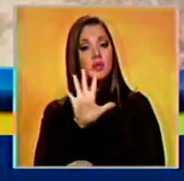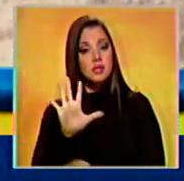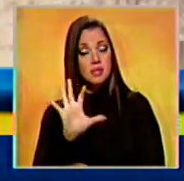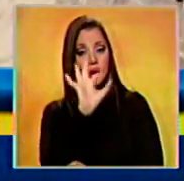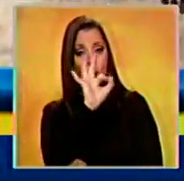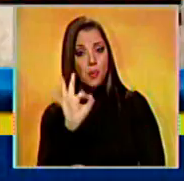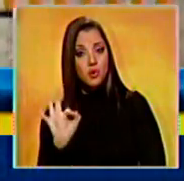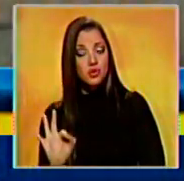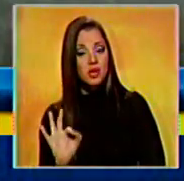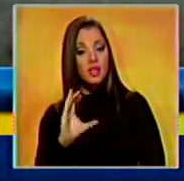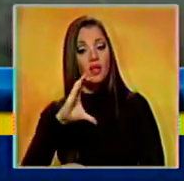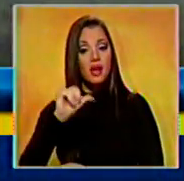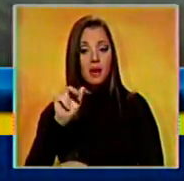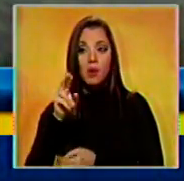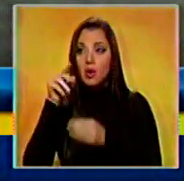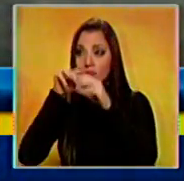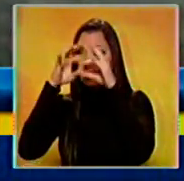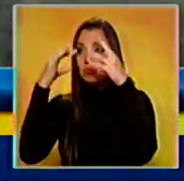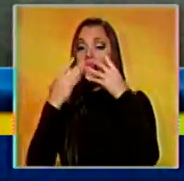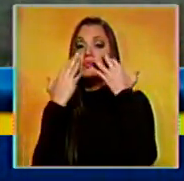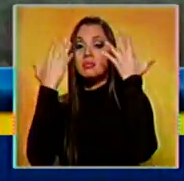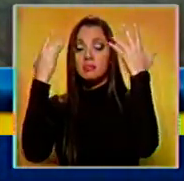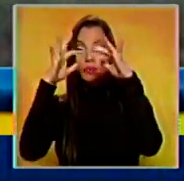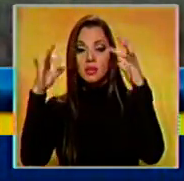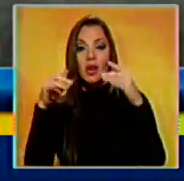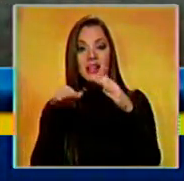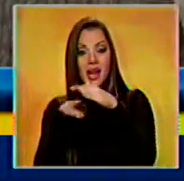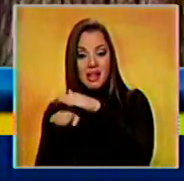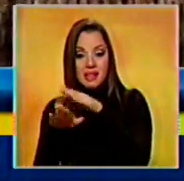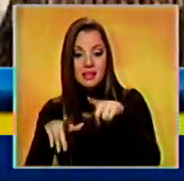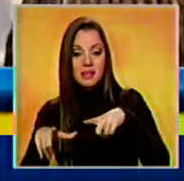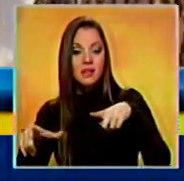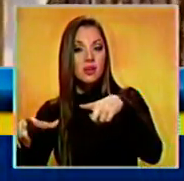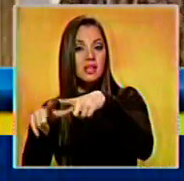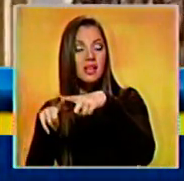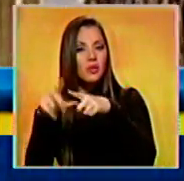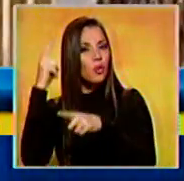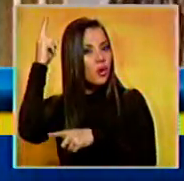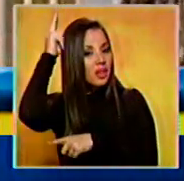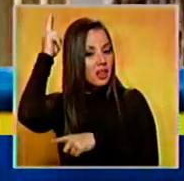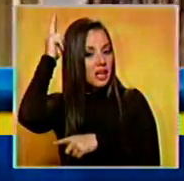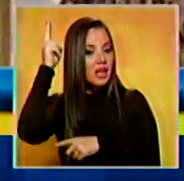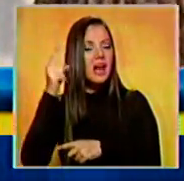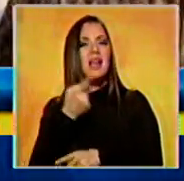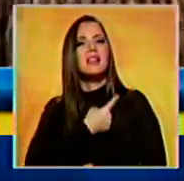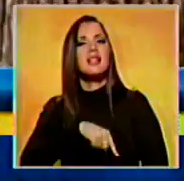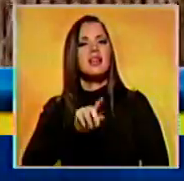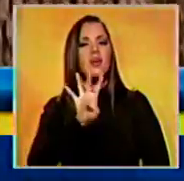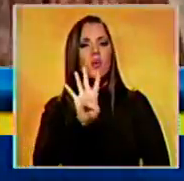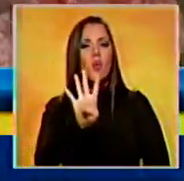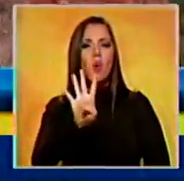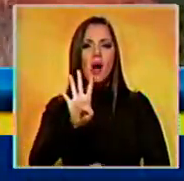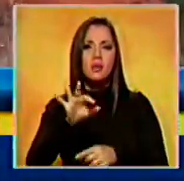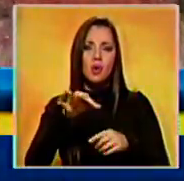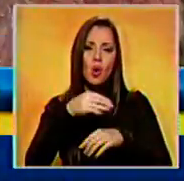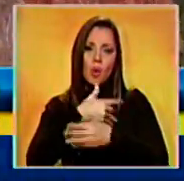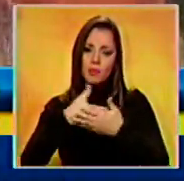almacenado en la Amazonía se encuentra en territorio indígena, que comprende más de 4 millones de kilómetros cuadrados,